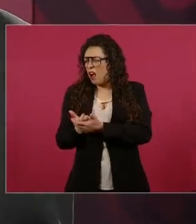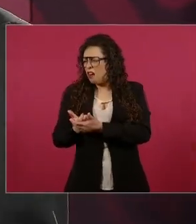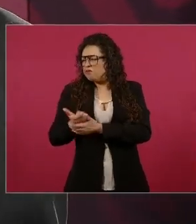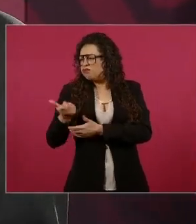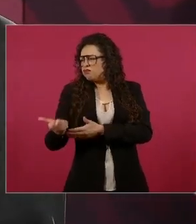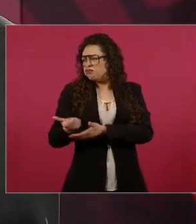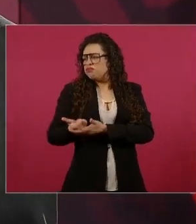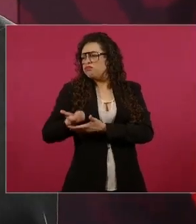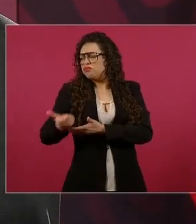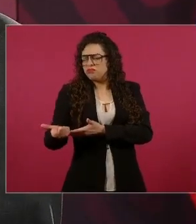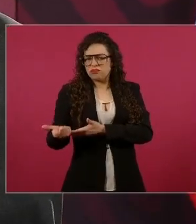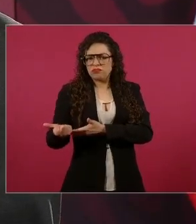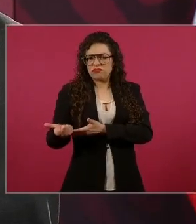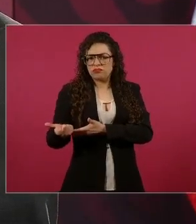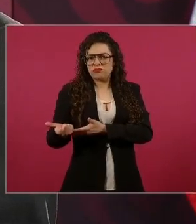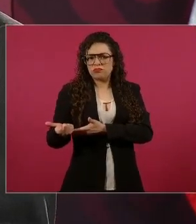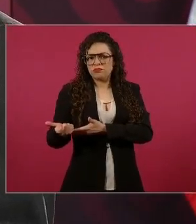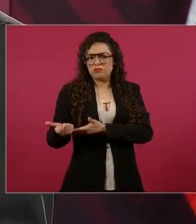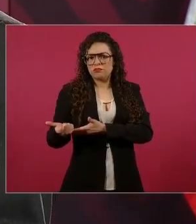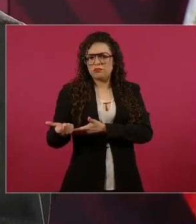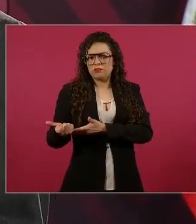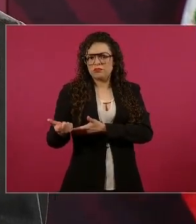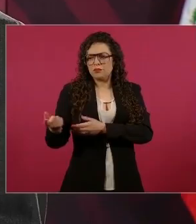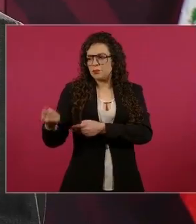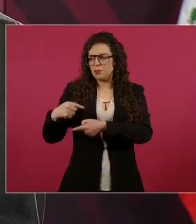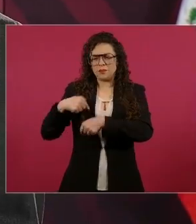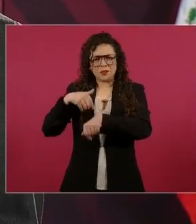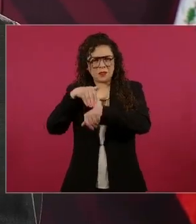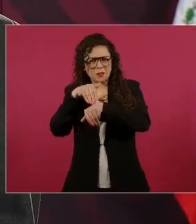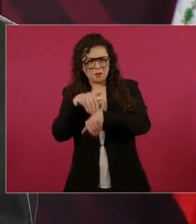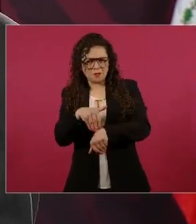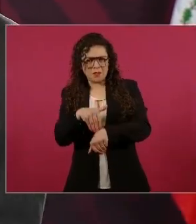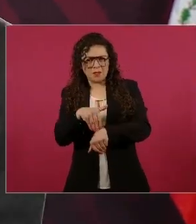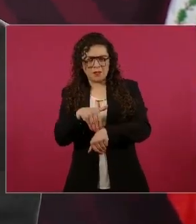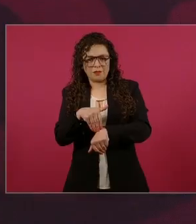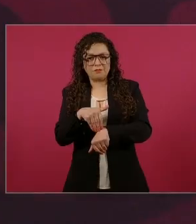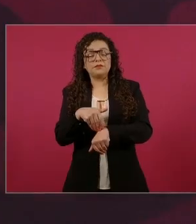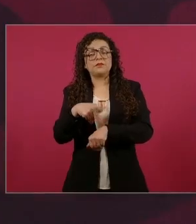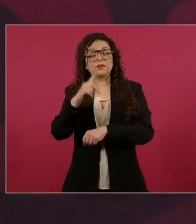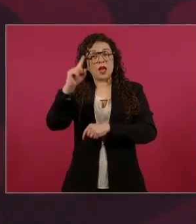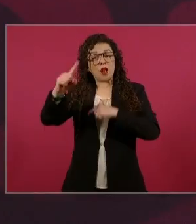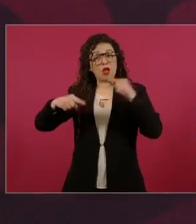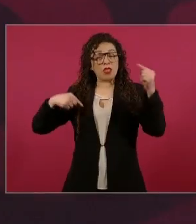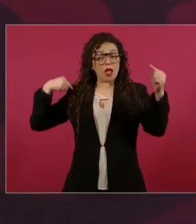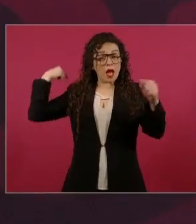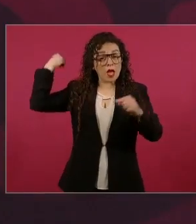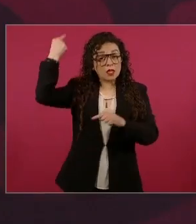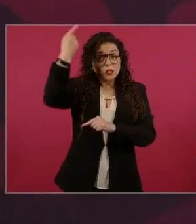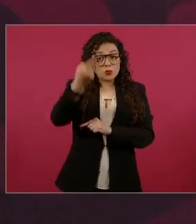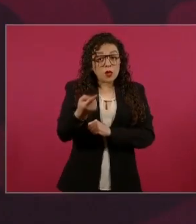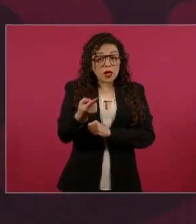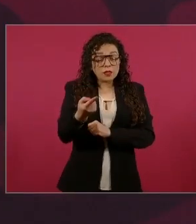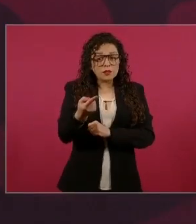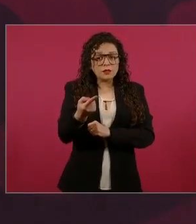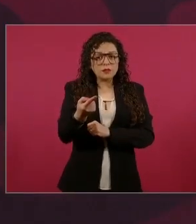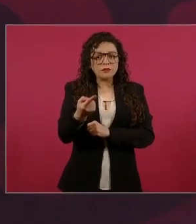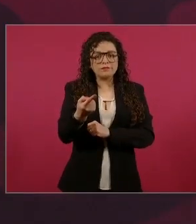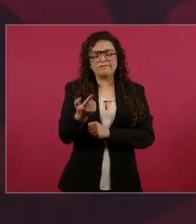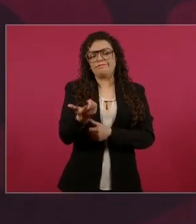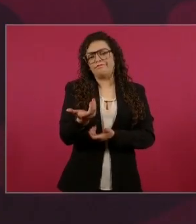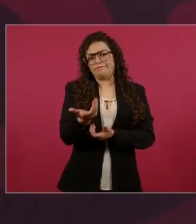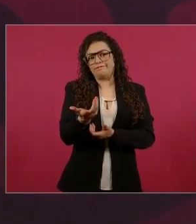Entonces, eso no es vida, pero los que consumen sufren más todavía.